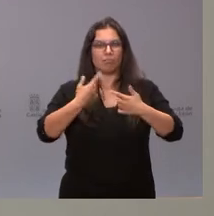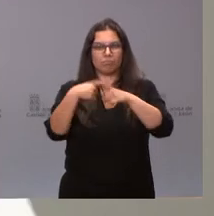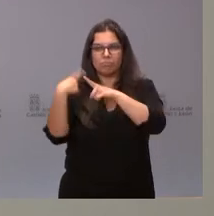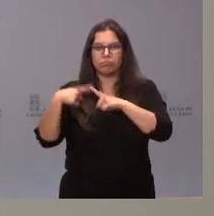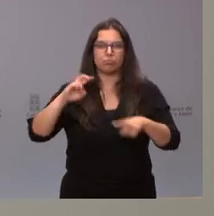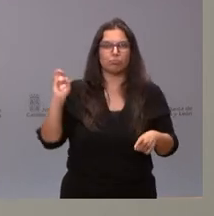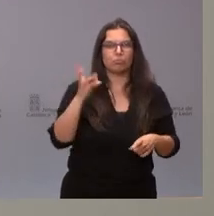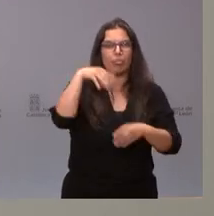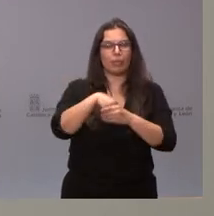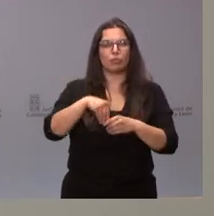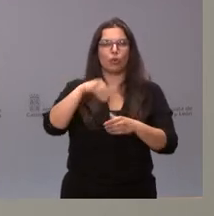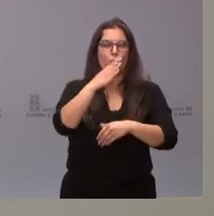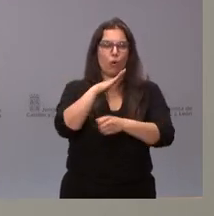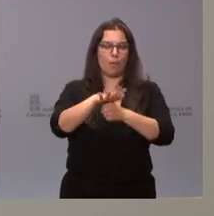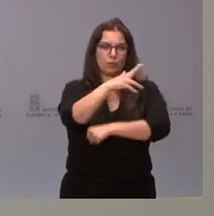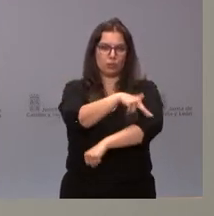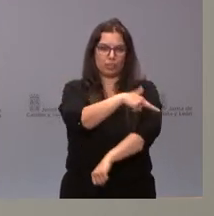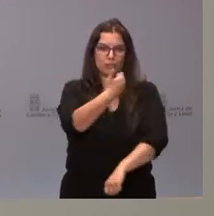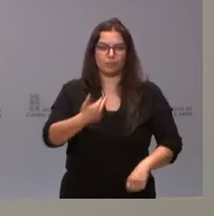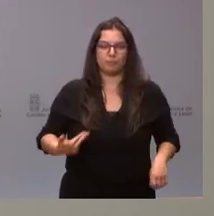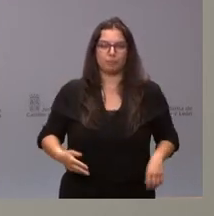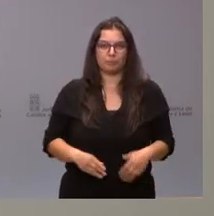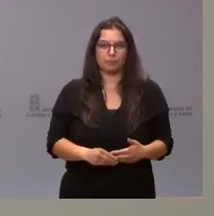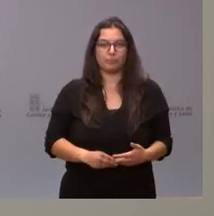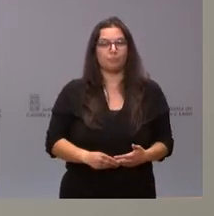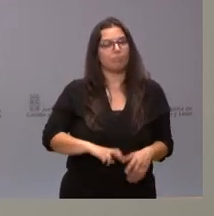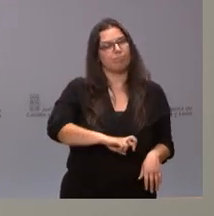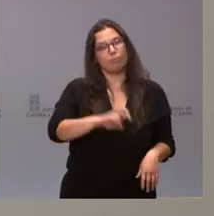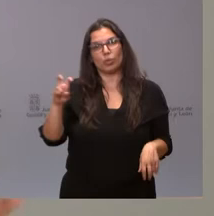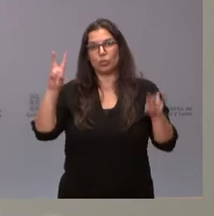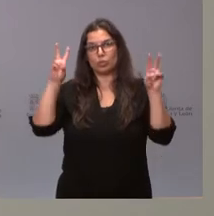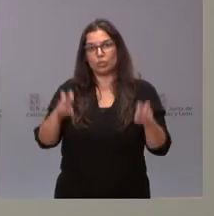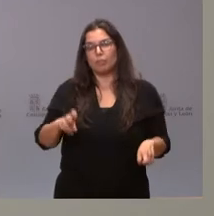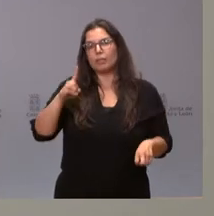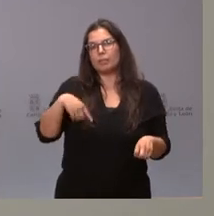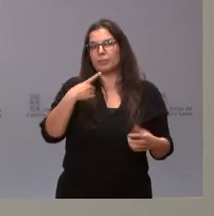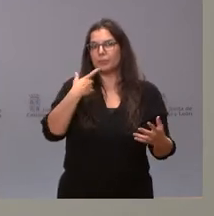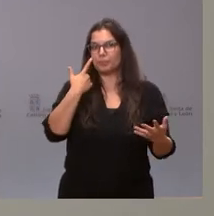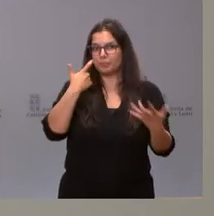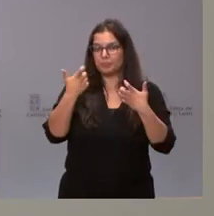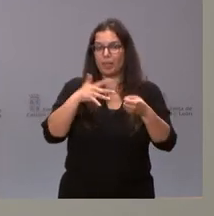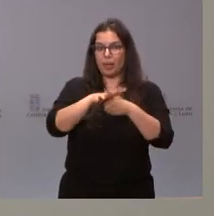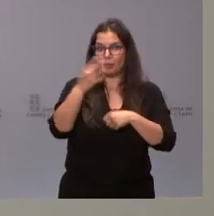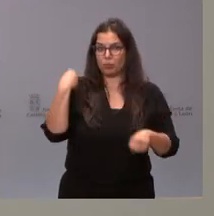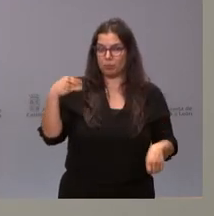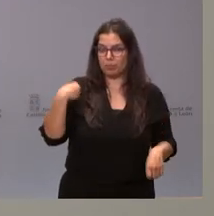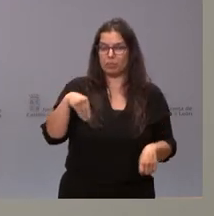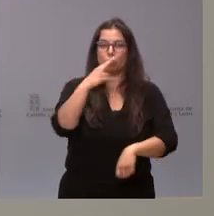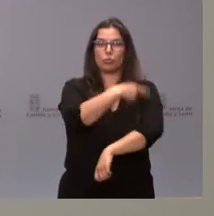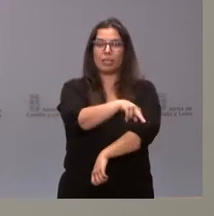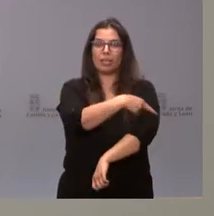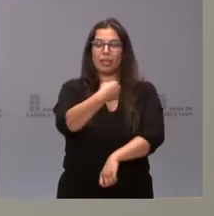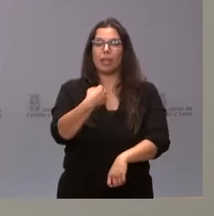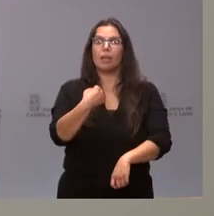sanitario de nuestra comunidad autónoma. En otro orden de cosas, señalarles que en el mismo ámbito relativo a la sanidad